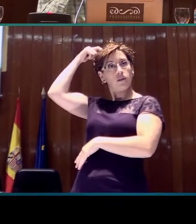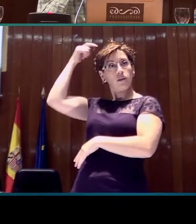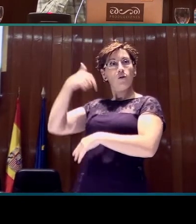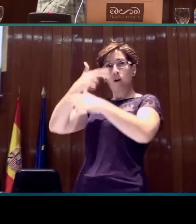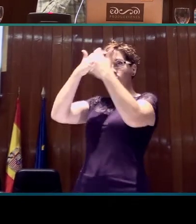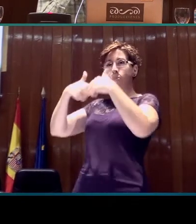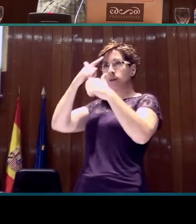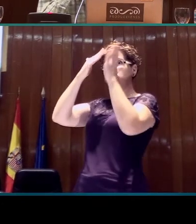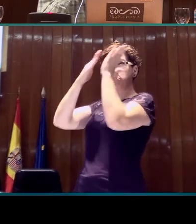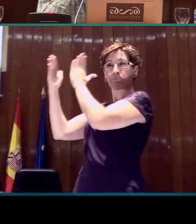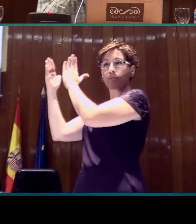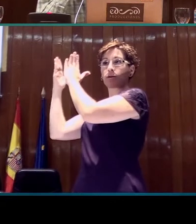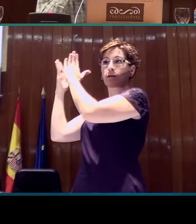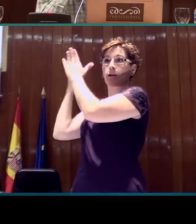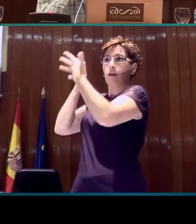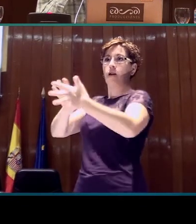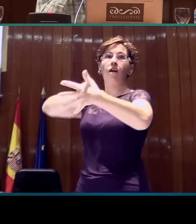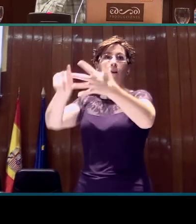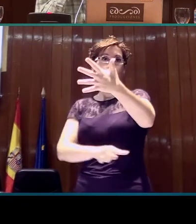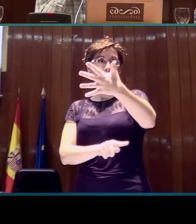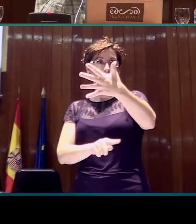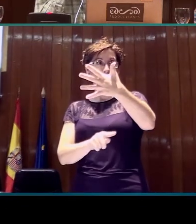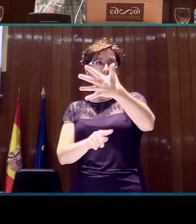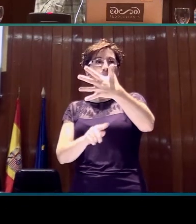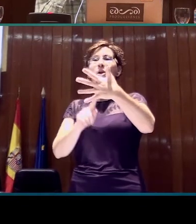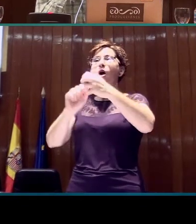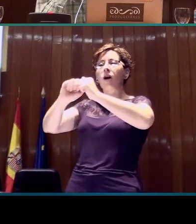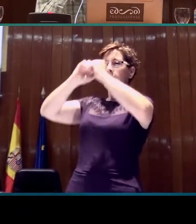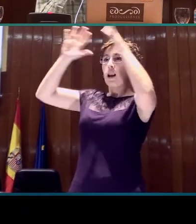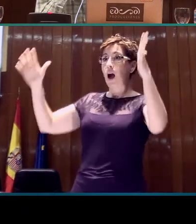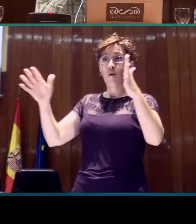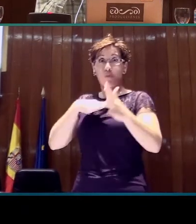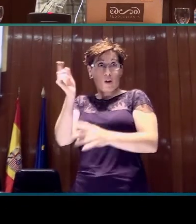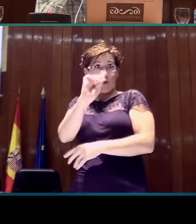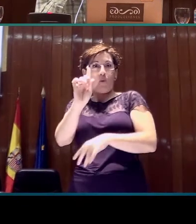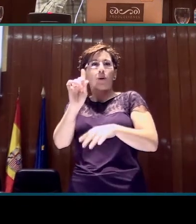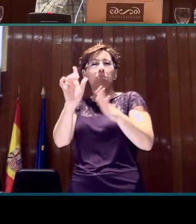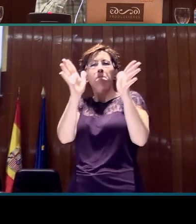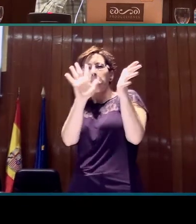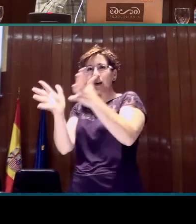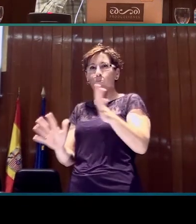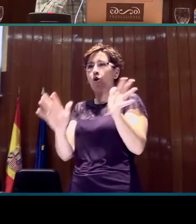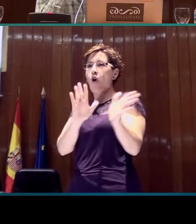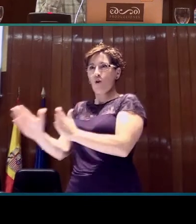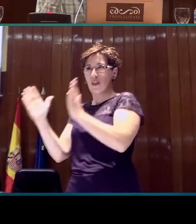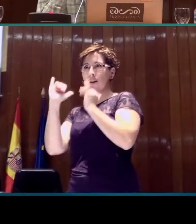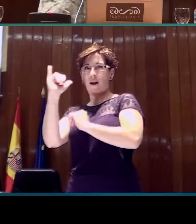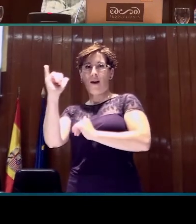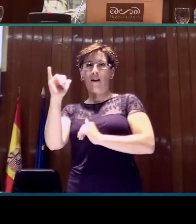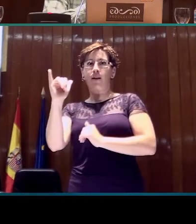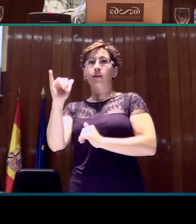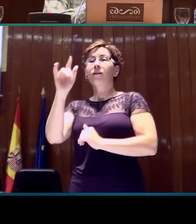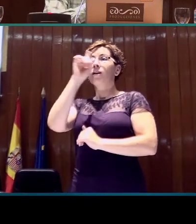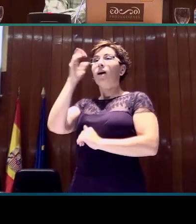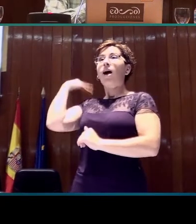Pero, aunque sea muy vago, hay cierto orden. En ese sentido, el esquema previo que os he presentado